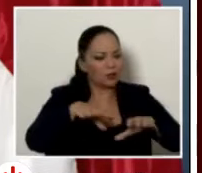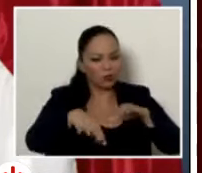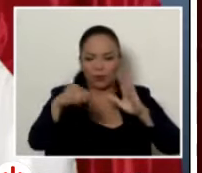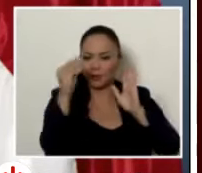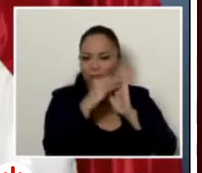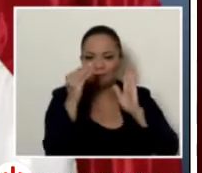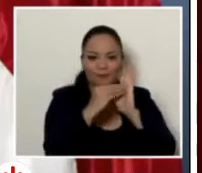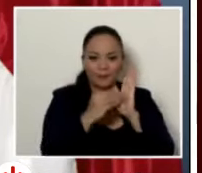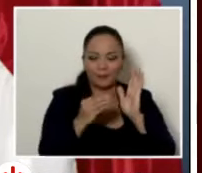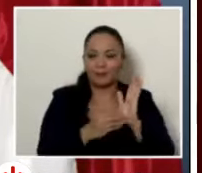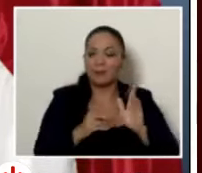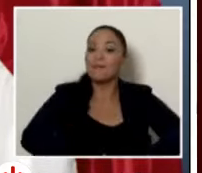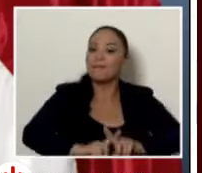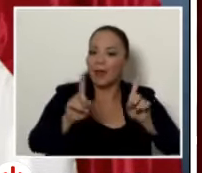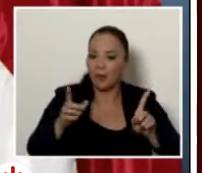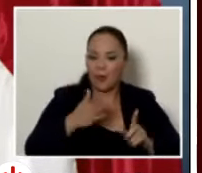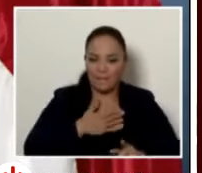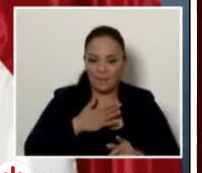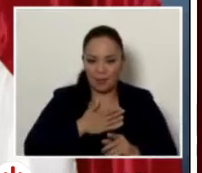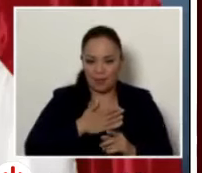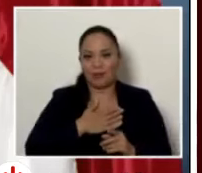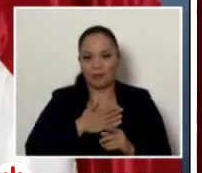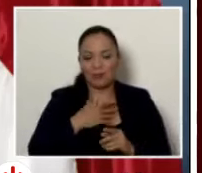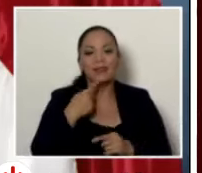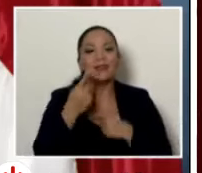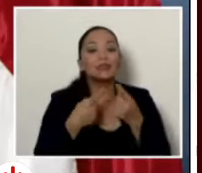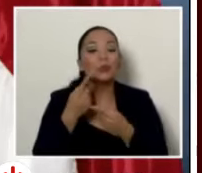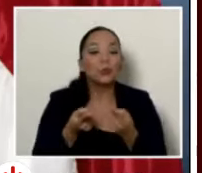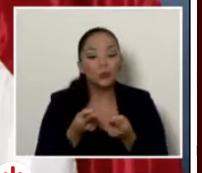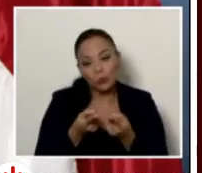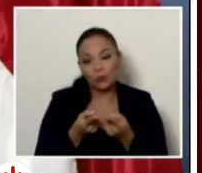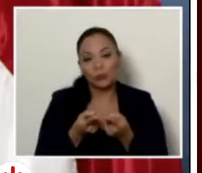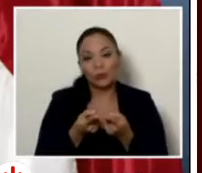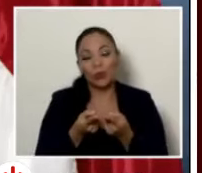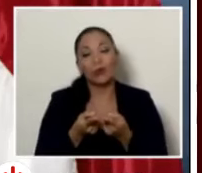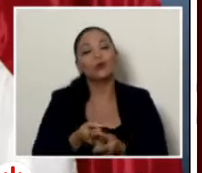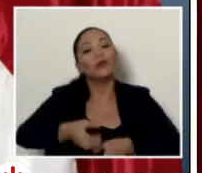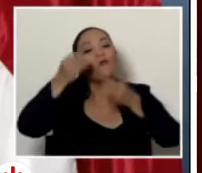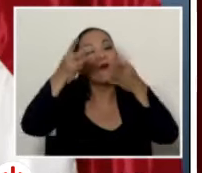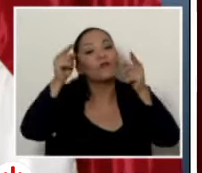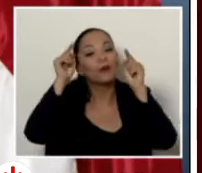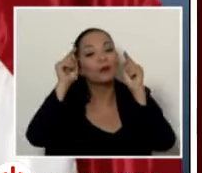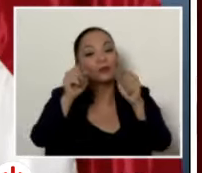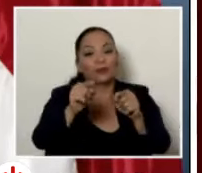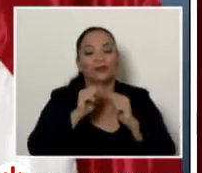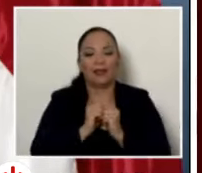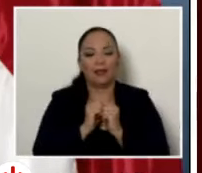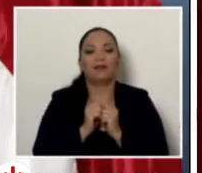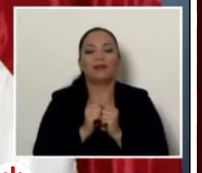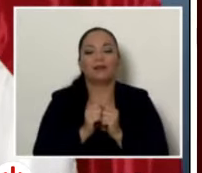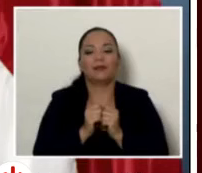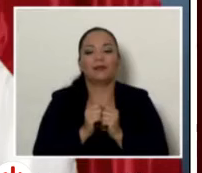pero en mi discurso yo le voy a dar cuentas a usted de los que yo considero